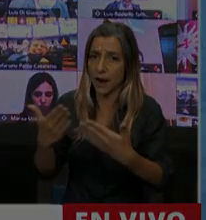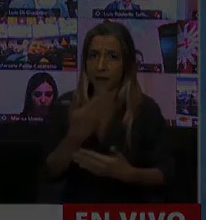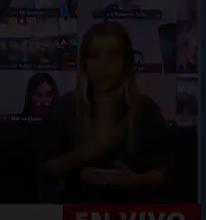Esteves.